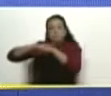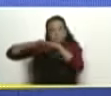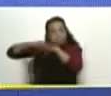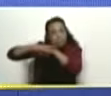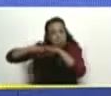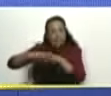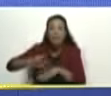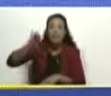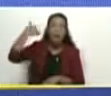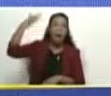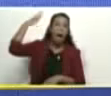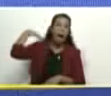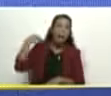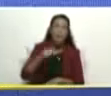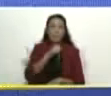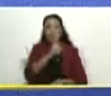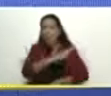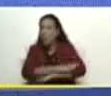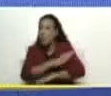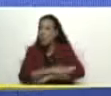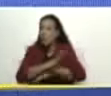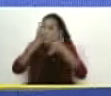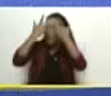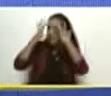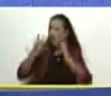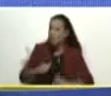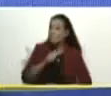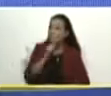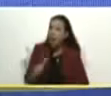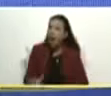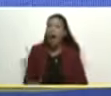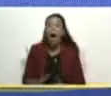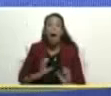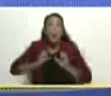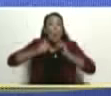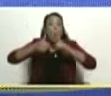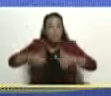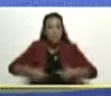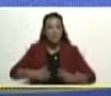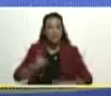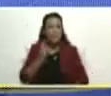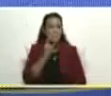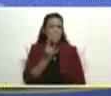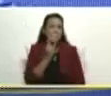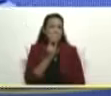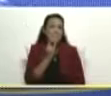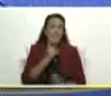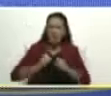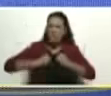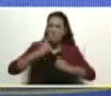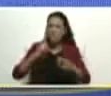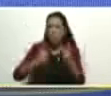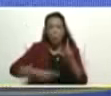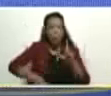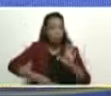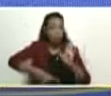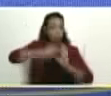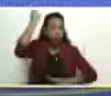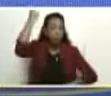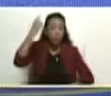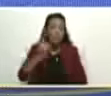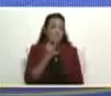fiestas carnes tolendas. y estamos arrancando con las pilas recargadas. Ya vamos rumbo